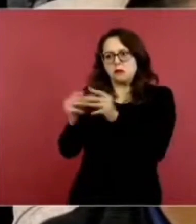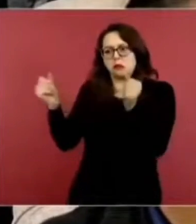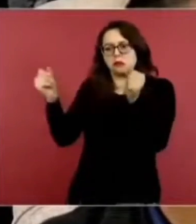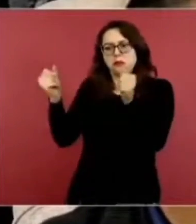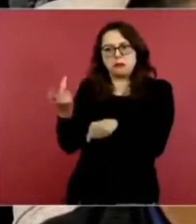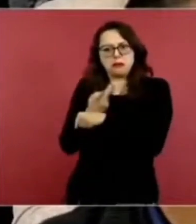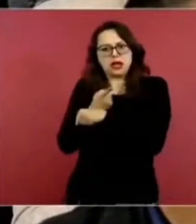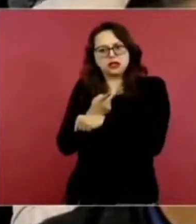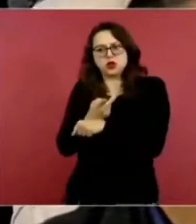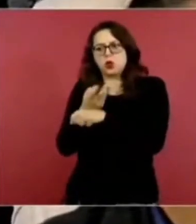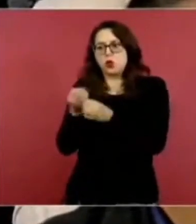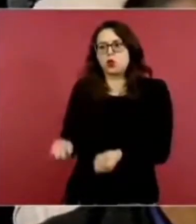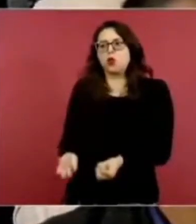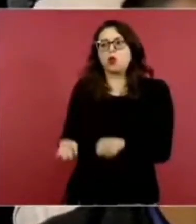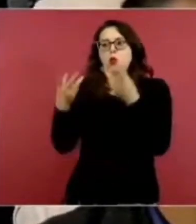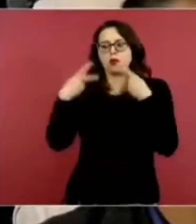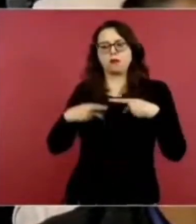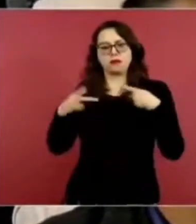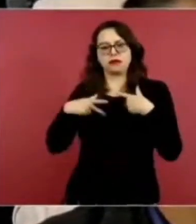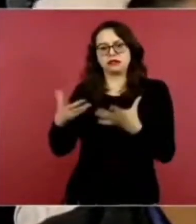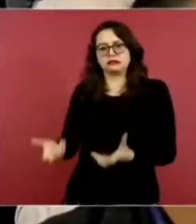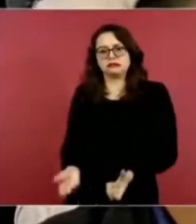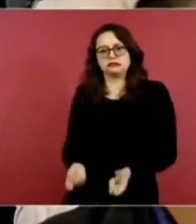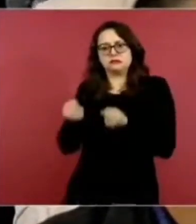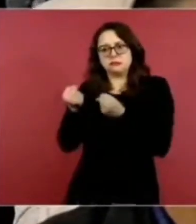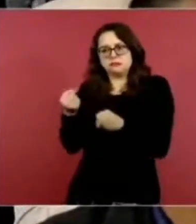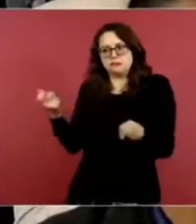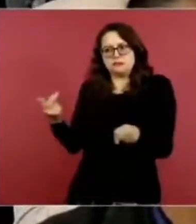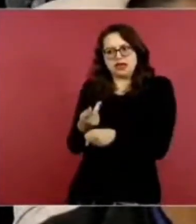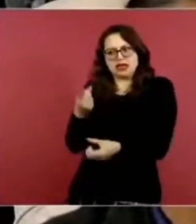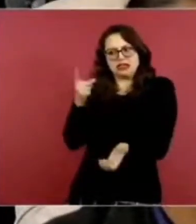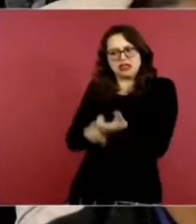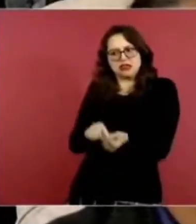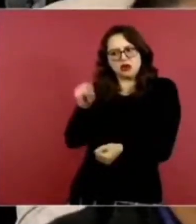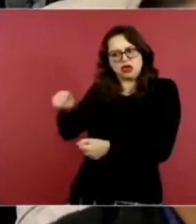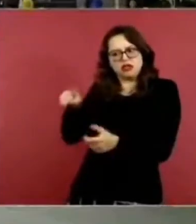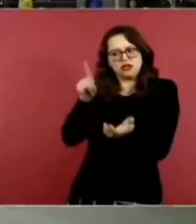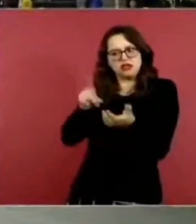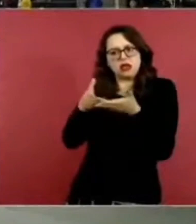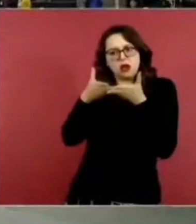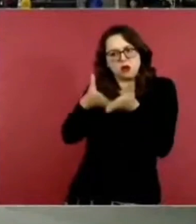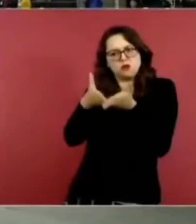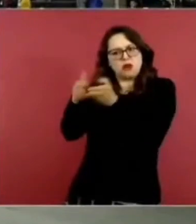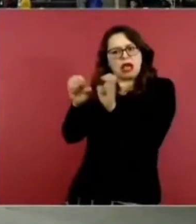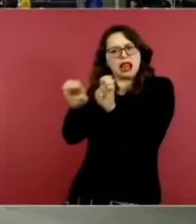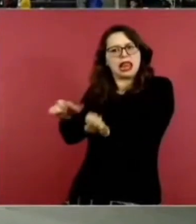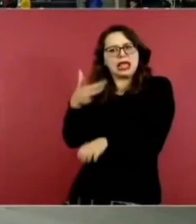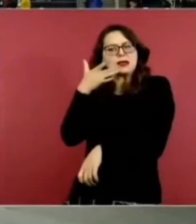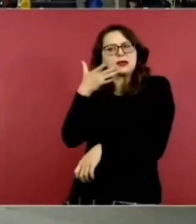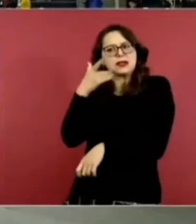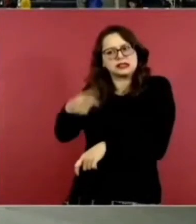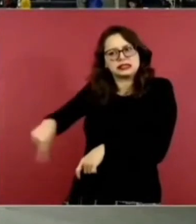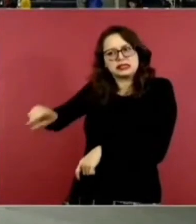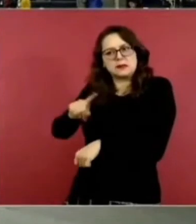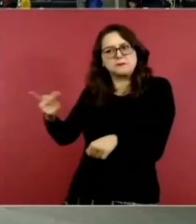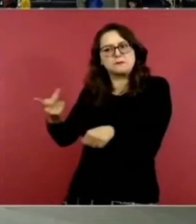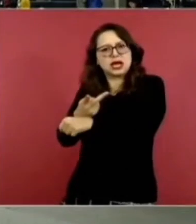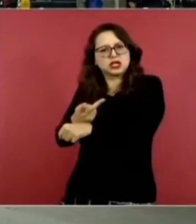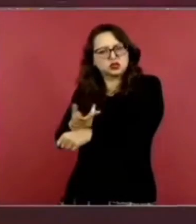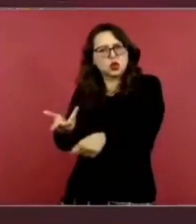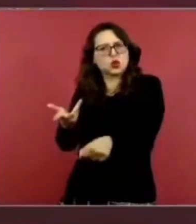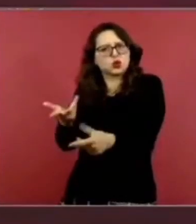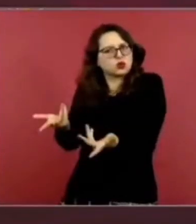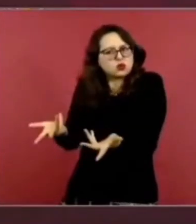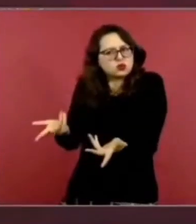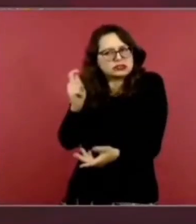han rescatado? ¿Cuál es la versión oficial que tiene su gobierno? La versión que se tiene es la